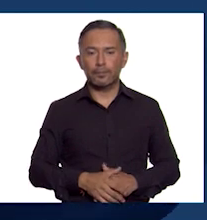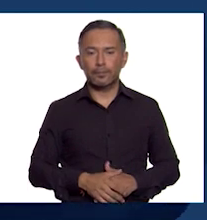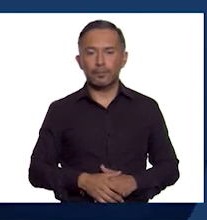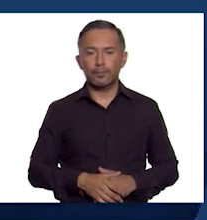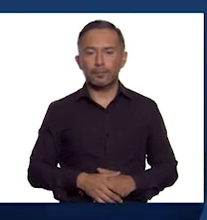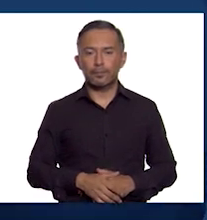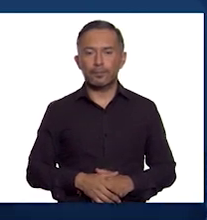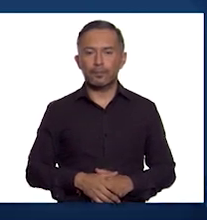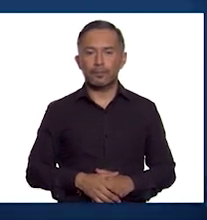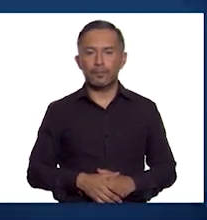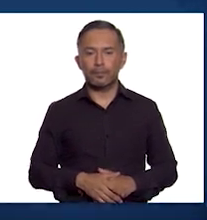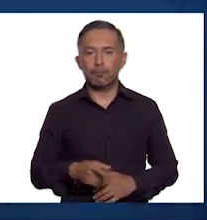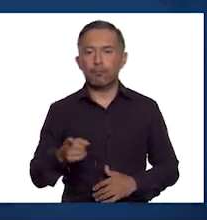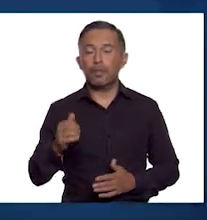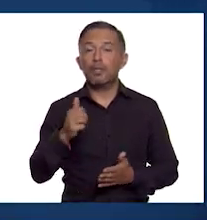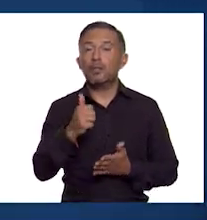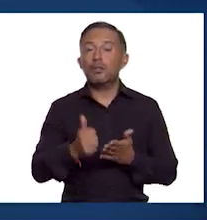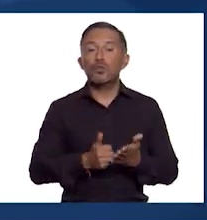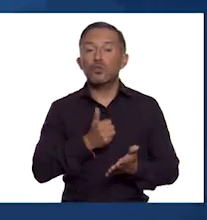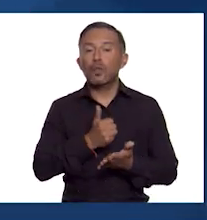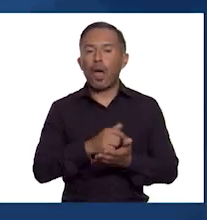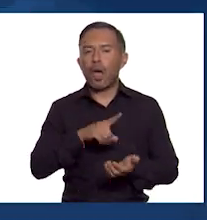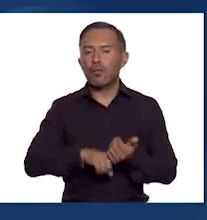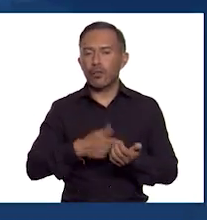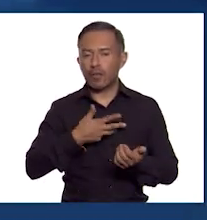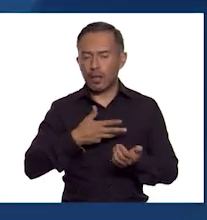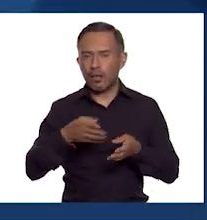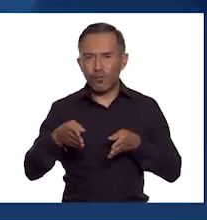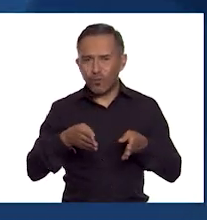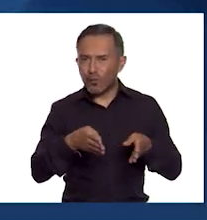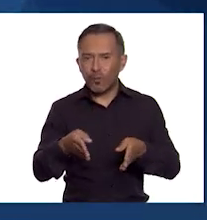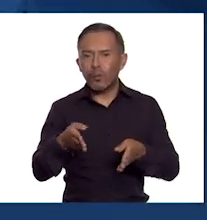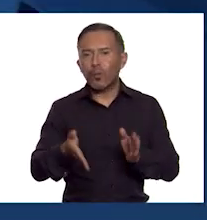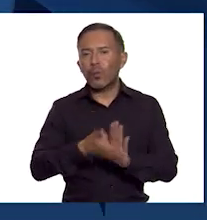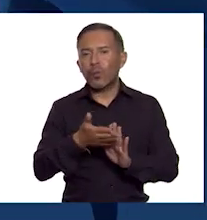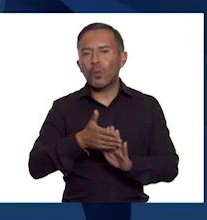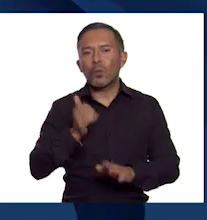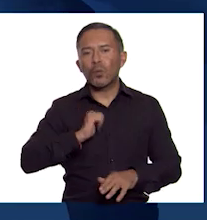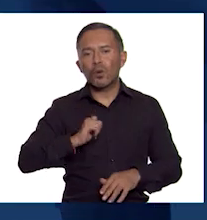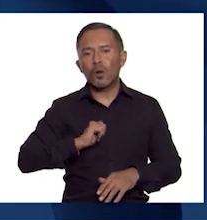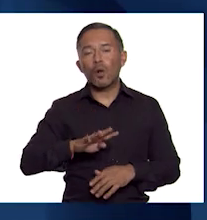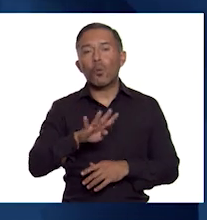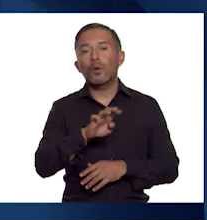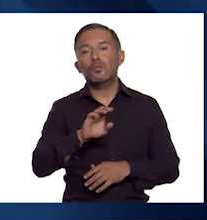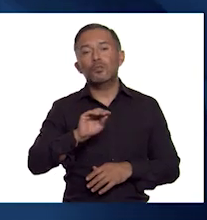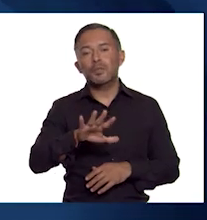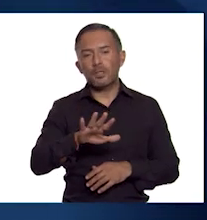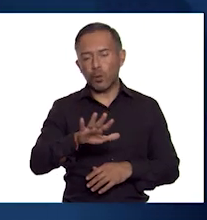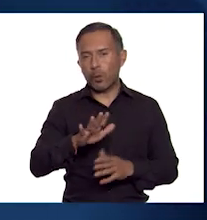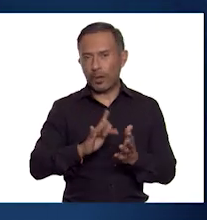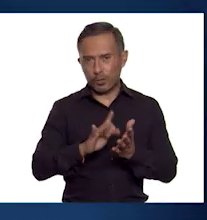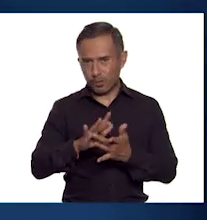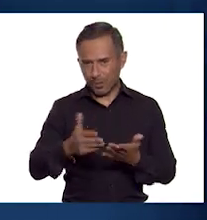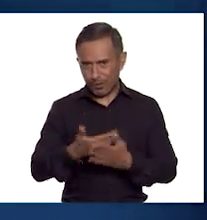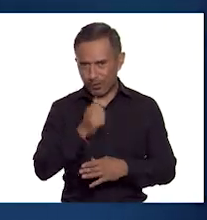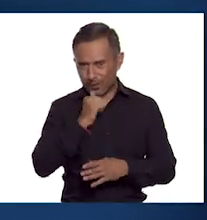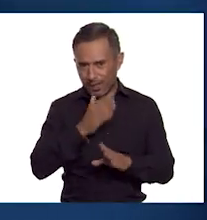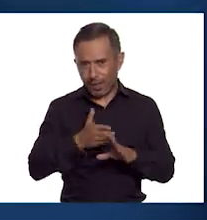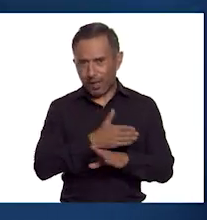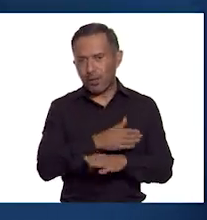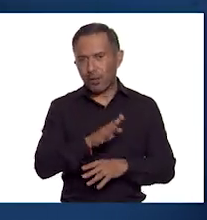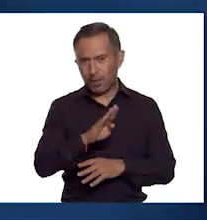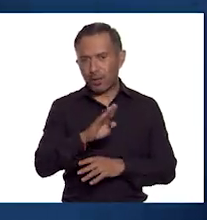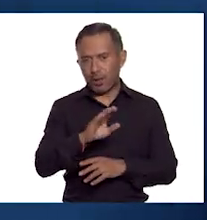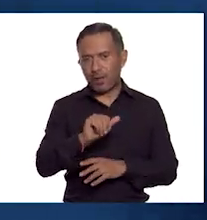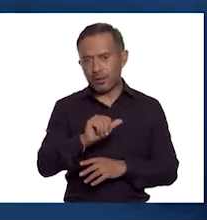La ciudad está rodeada de canales construidos a partir del año 495 a.C. Alcanzaron una